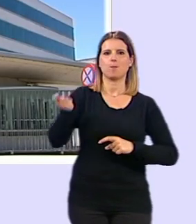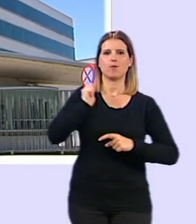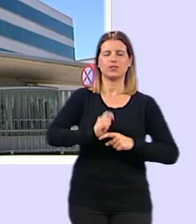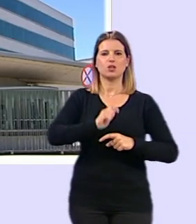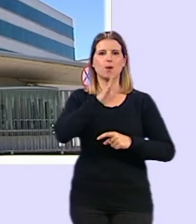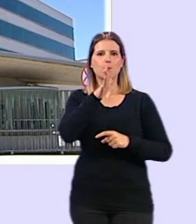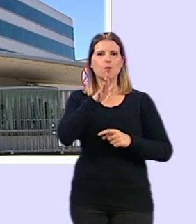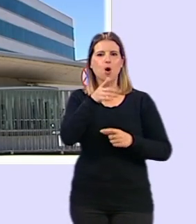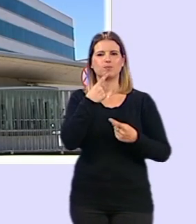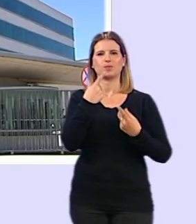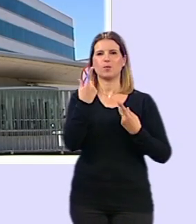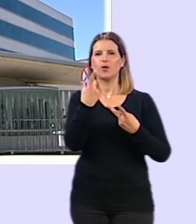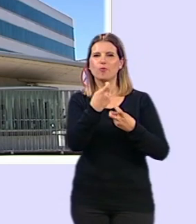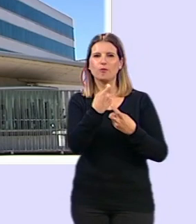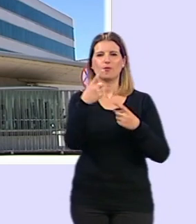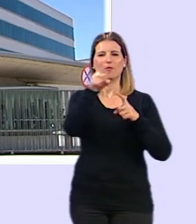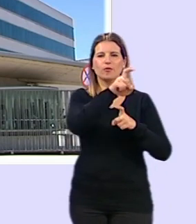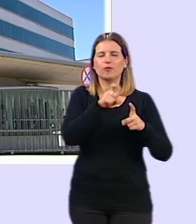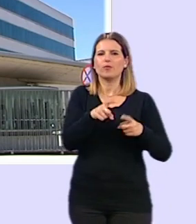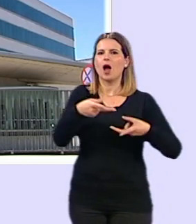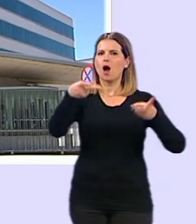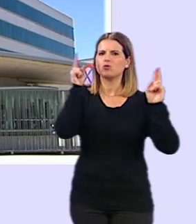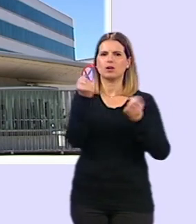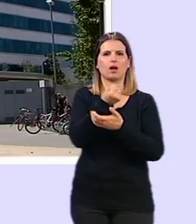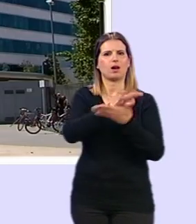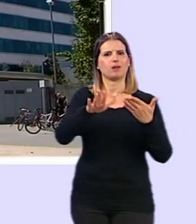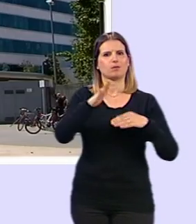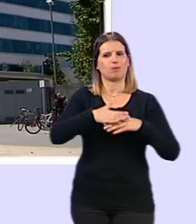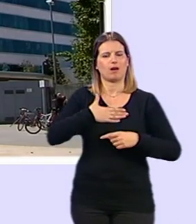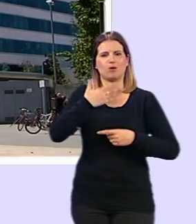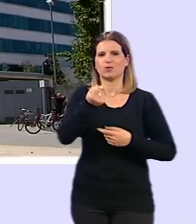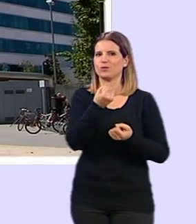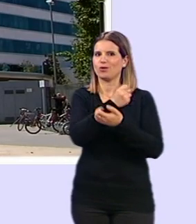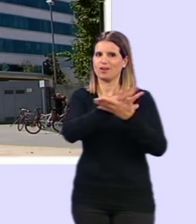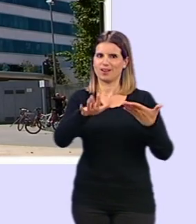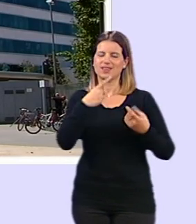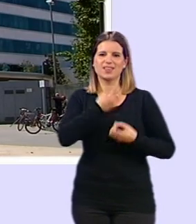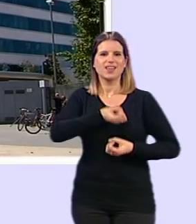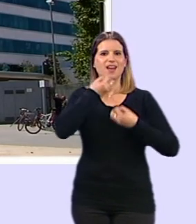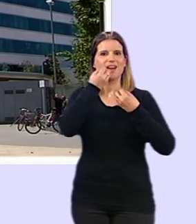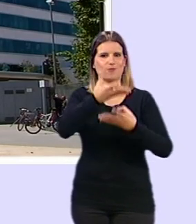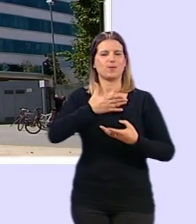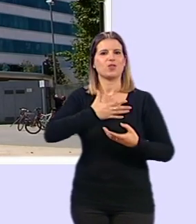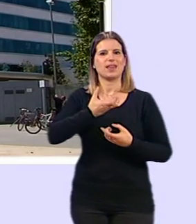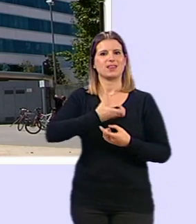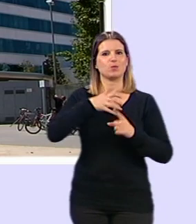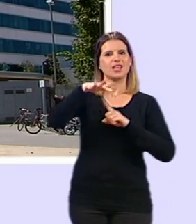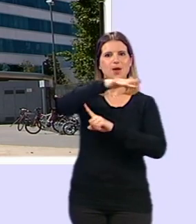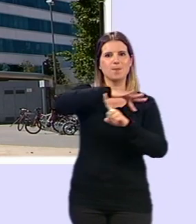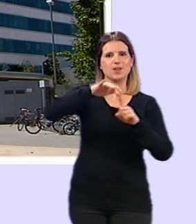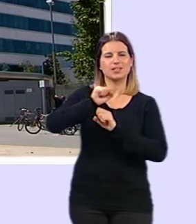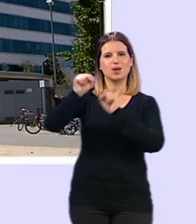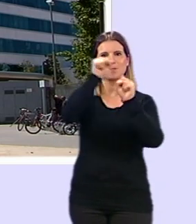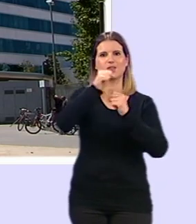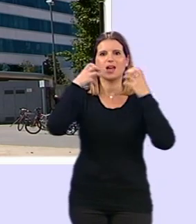aplicación de viricidas autorizados y no tendrá coste alguno para el municipio, según ha informado la Diputada de Medio Ambiente y Protección Animal